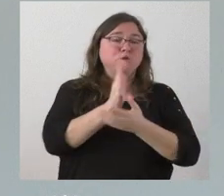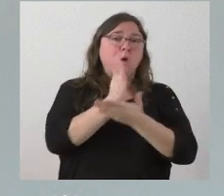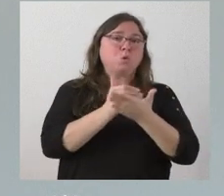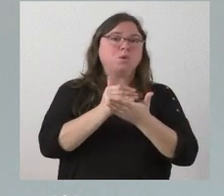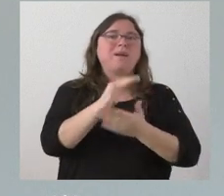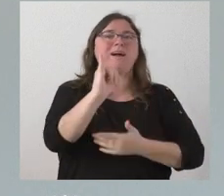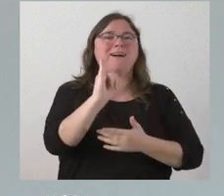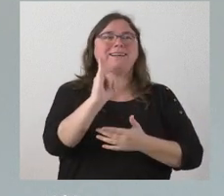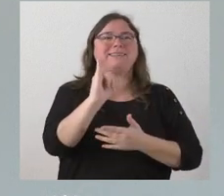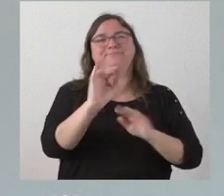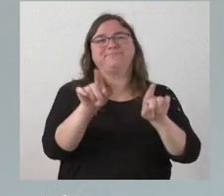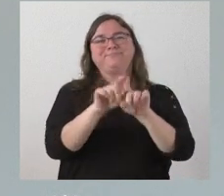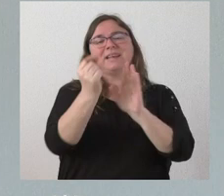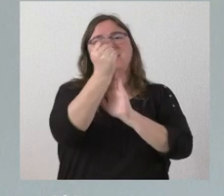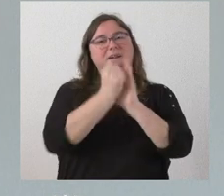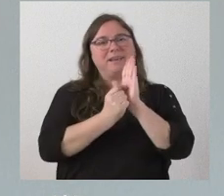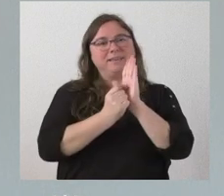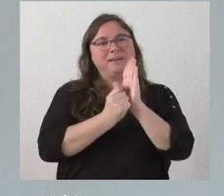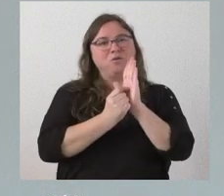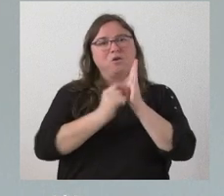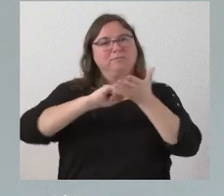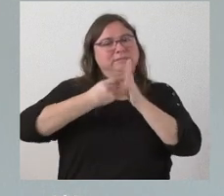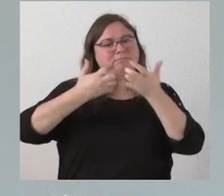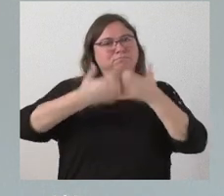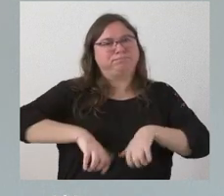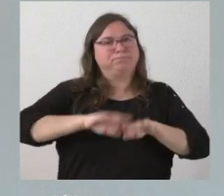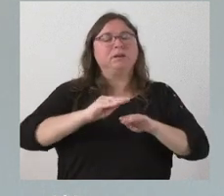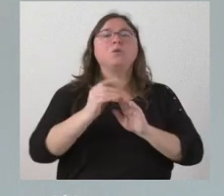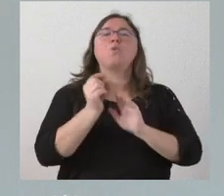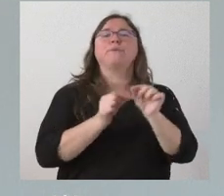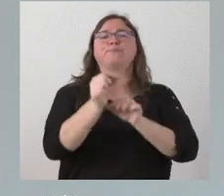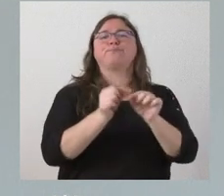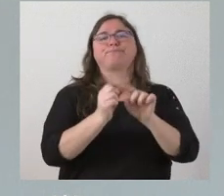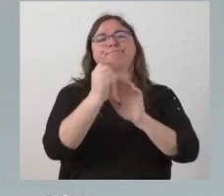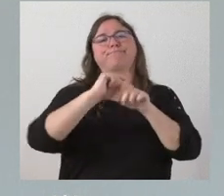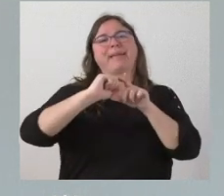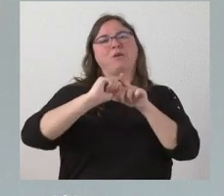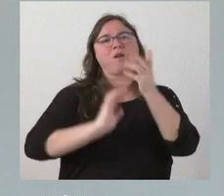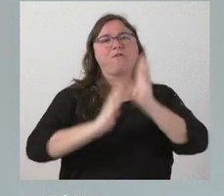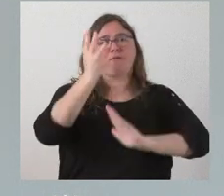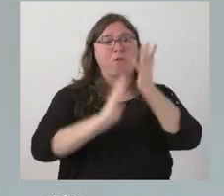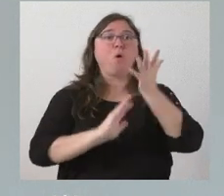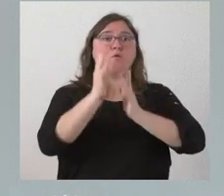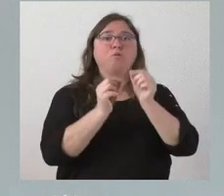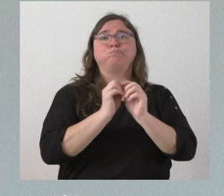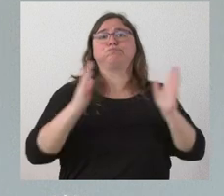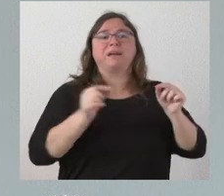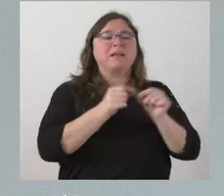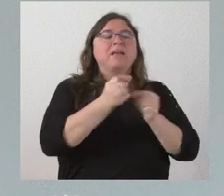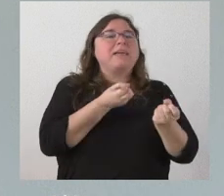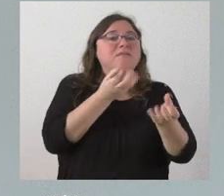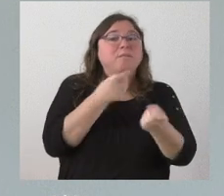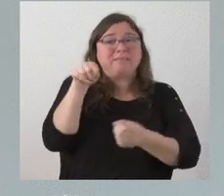sí que hay un criterio sistematizado de cuáles son el rango de los incendios para los cuales se da una información este